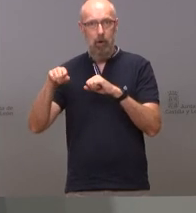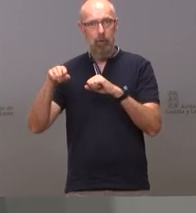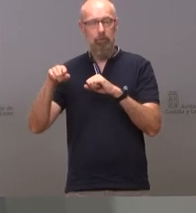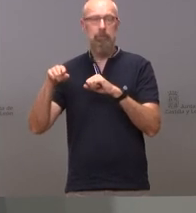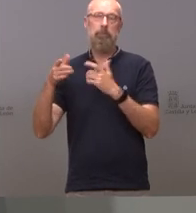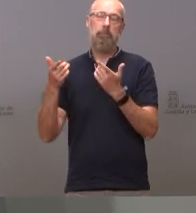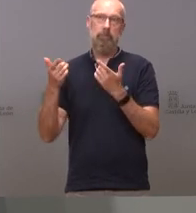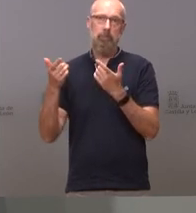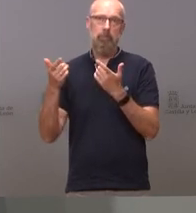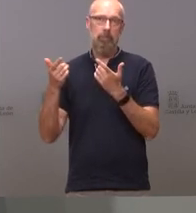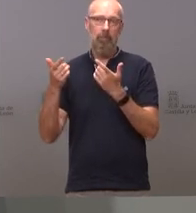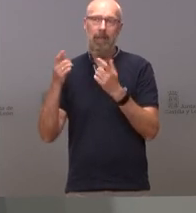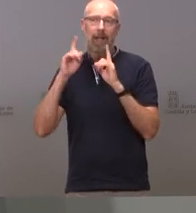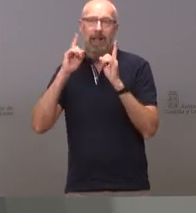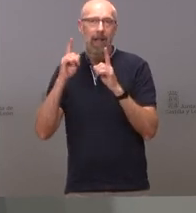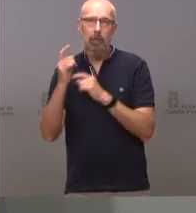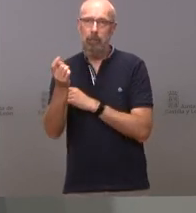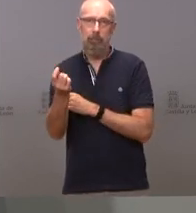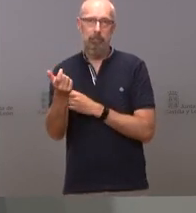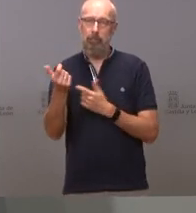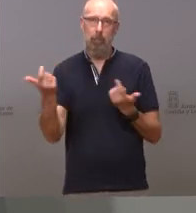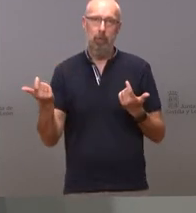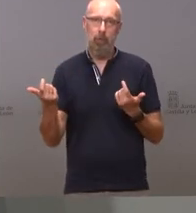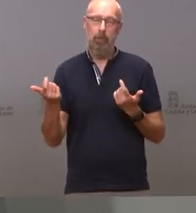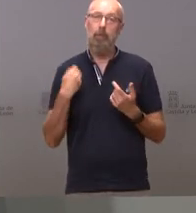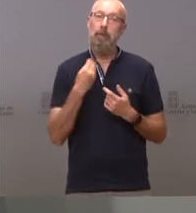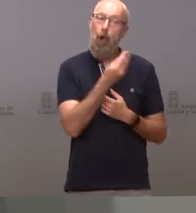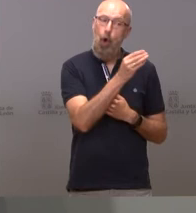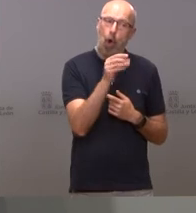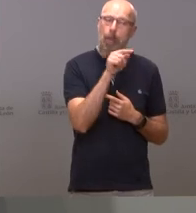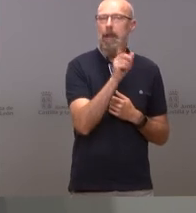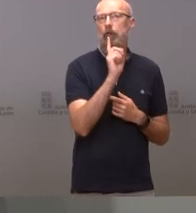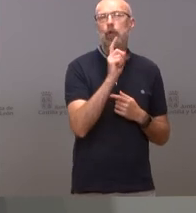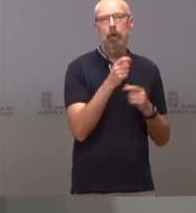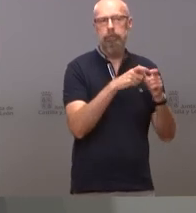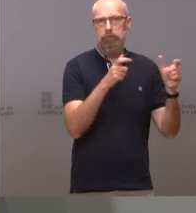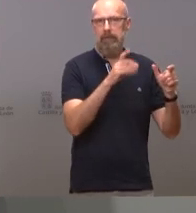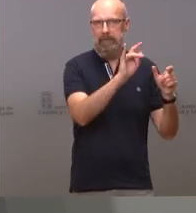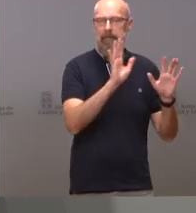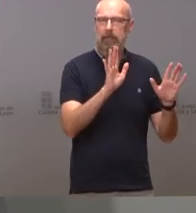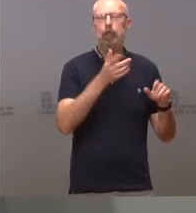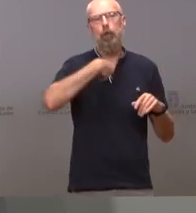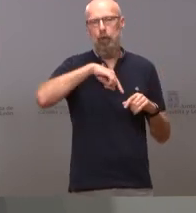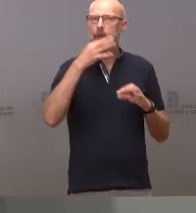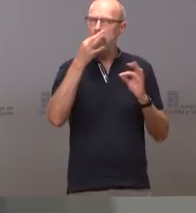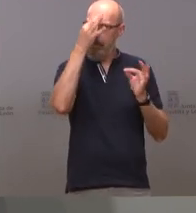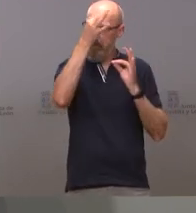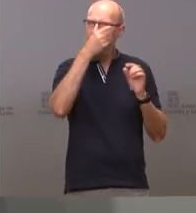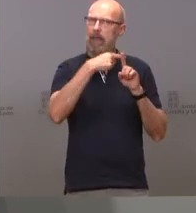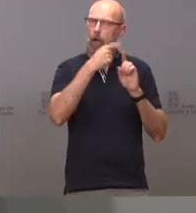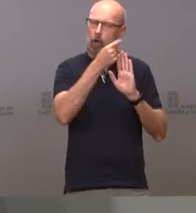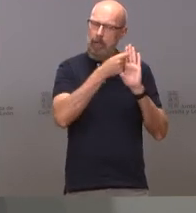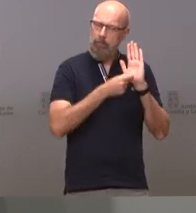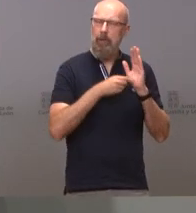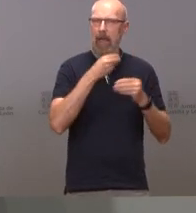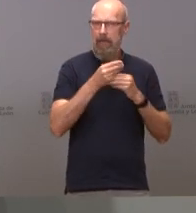que son en este grupo de jóvenes tenemos que tomar las medidas que sean necesarias